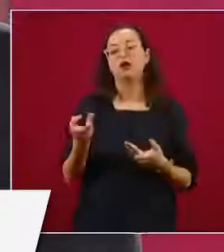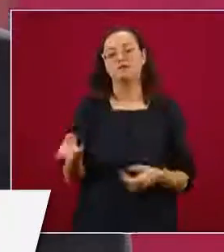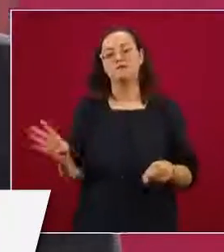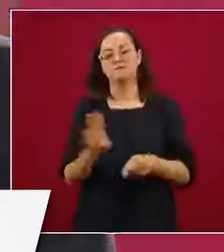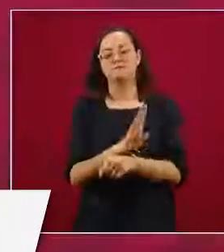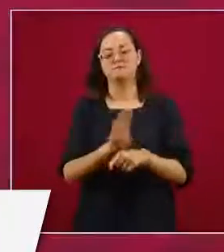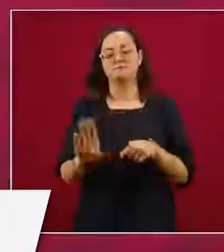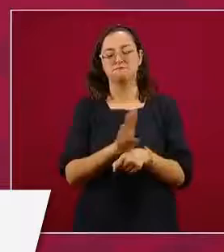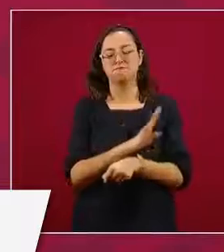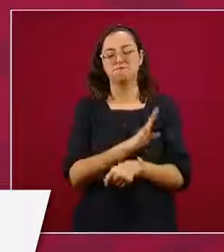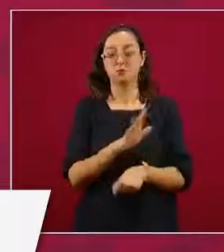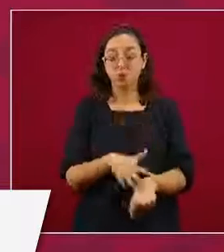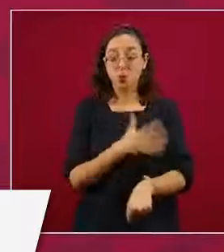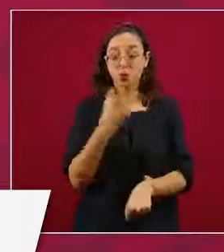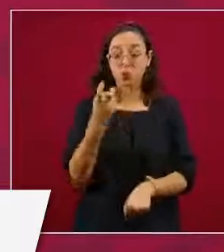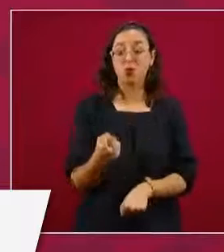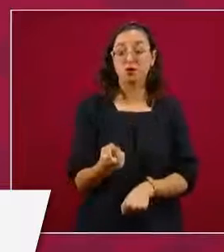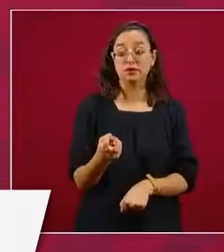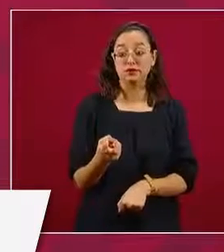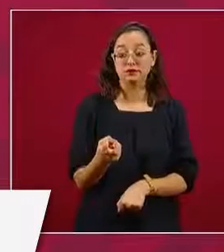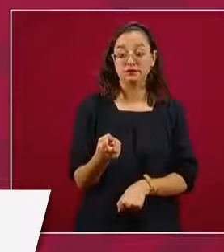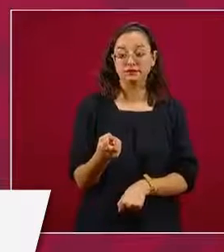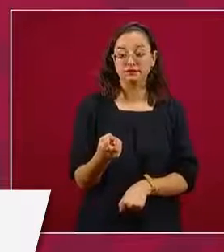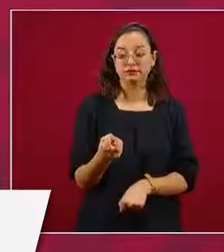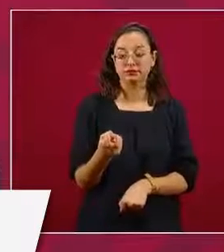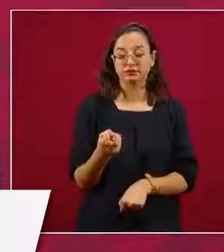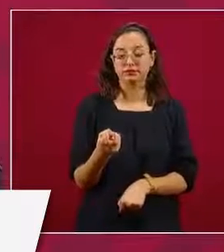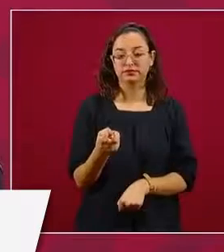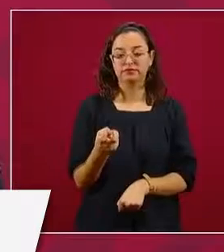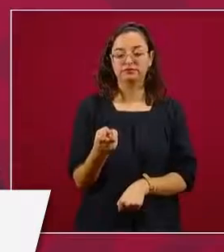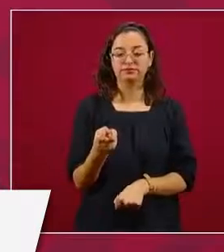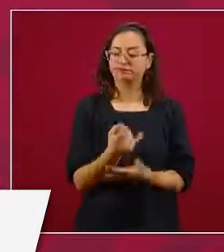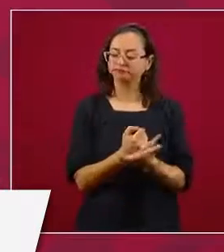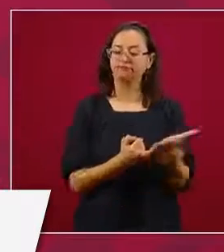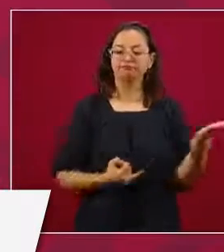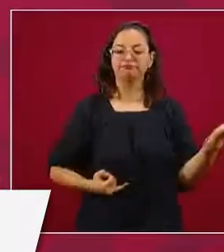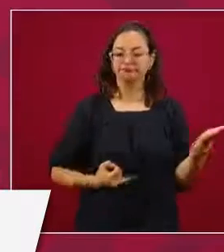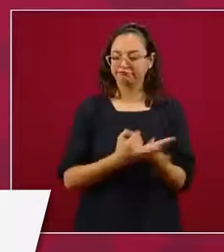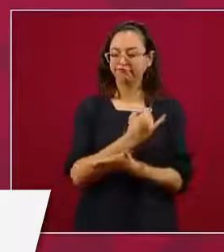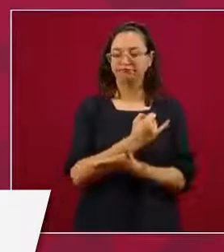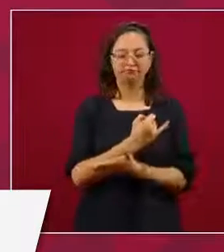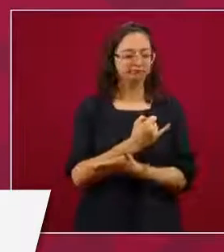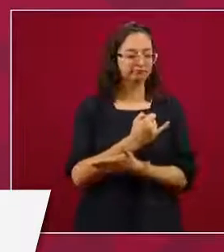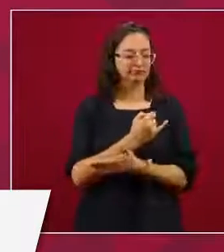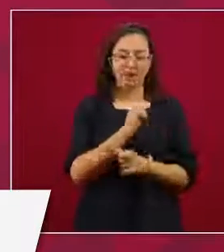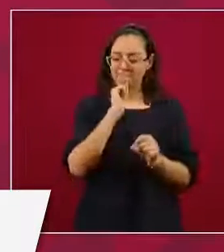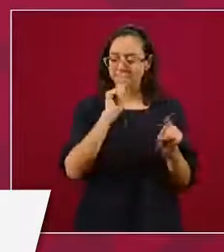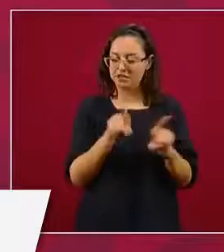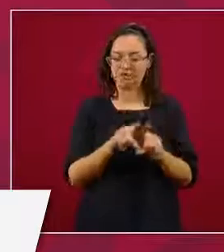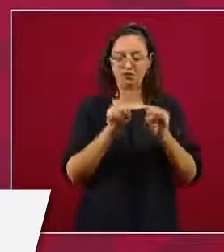Por eso se decidió que continúe el sistema